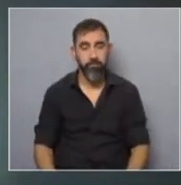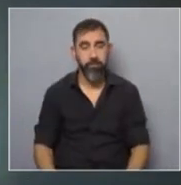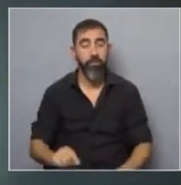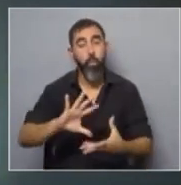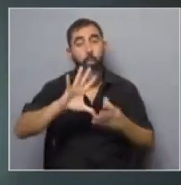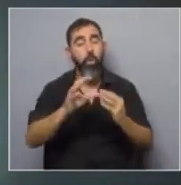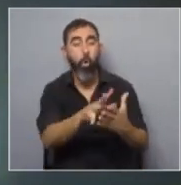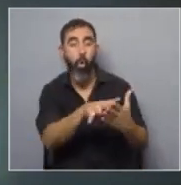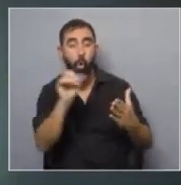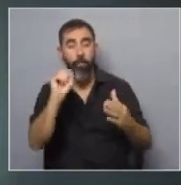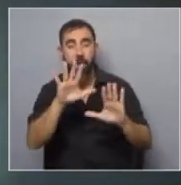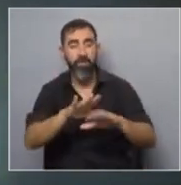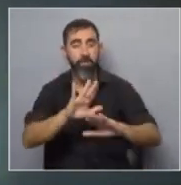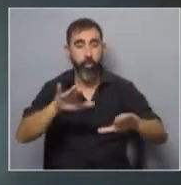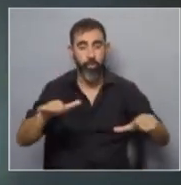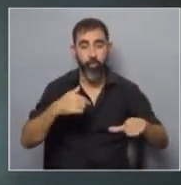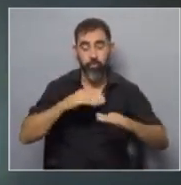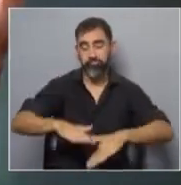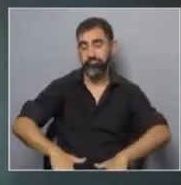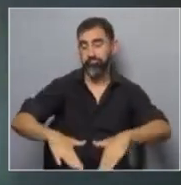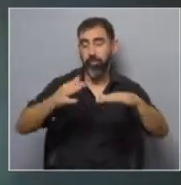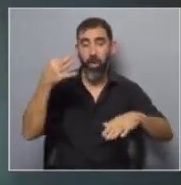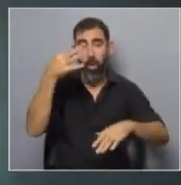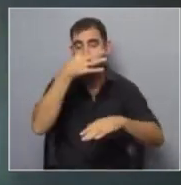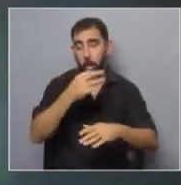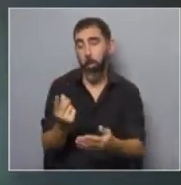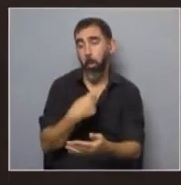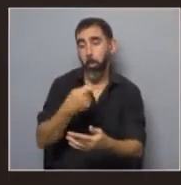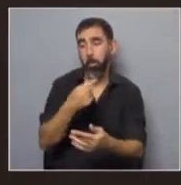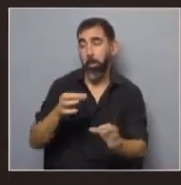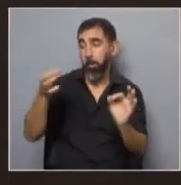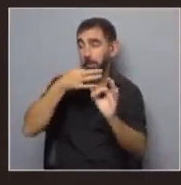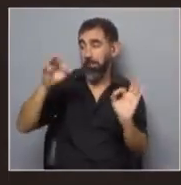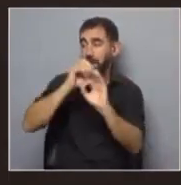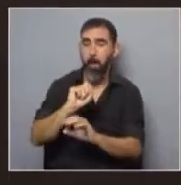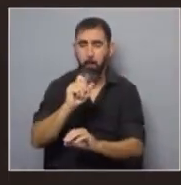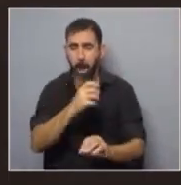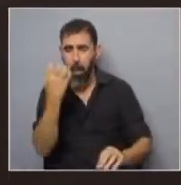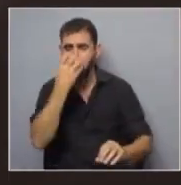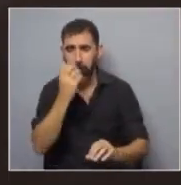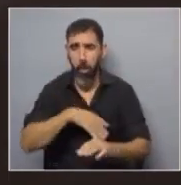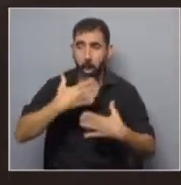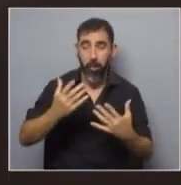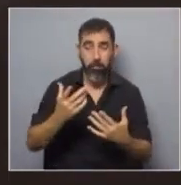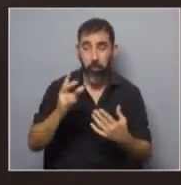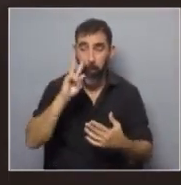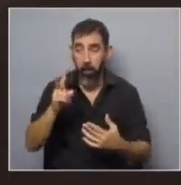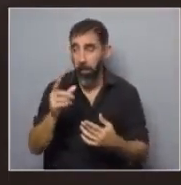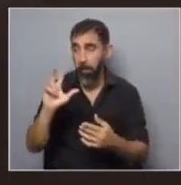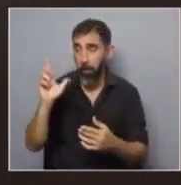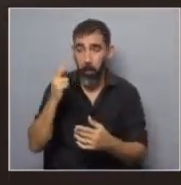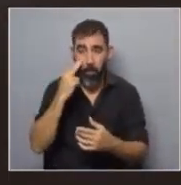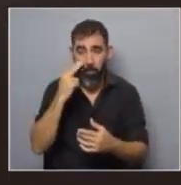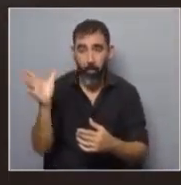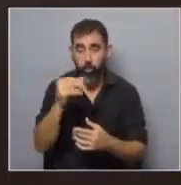limitativo, un aprendizaje limitativo. Si yo crezco en un lugar donde la droga se consume y nadie me dice que está mal o que no debo o veo que los